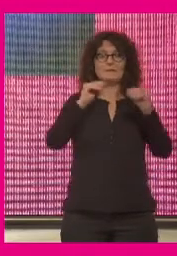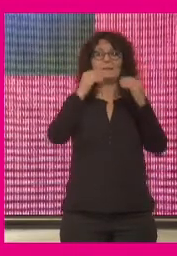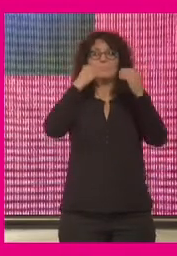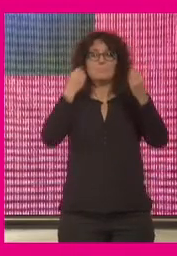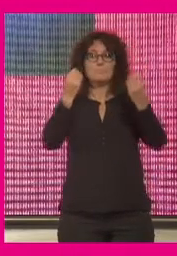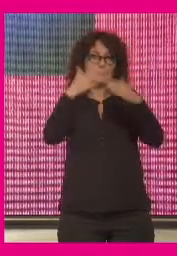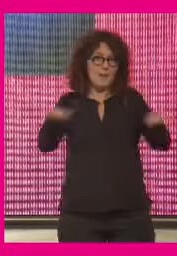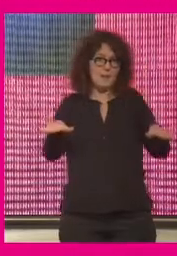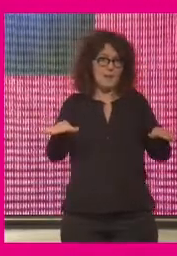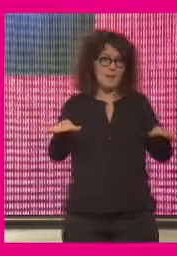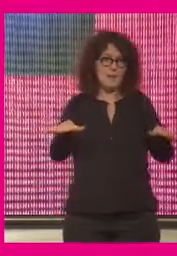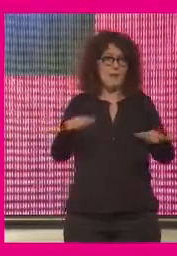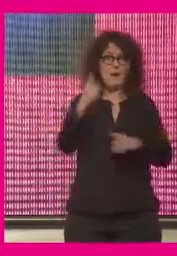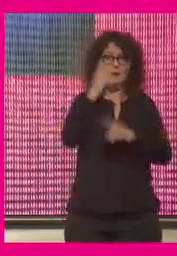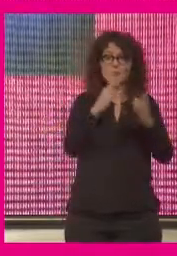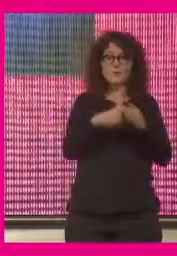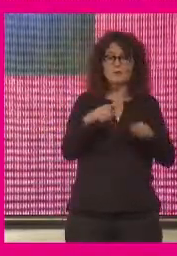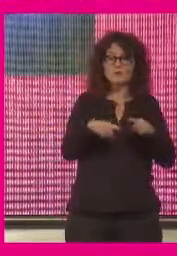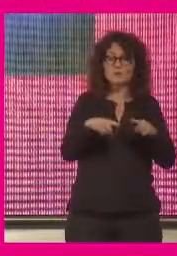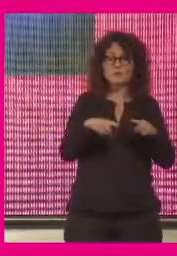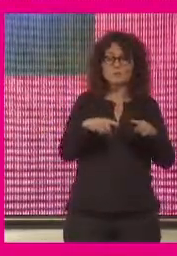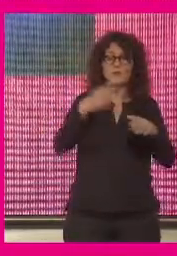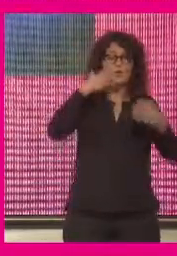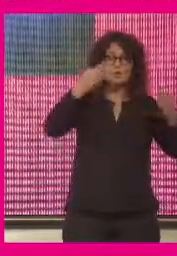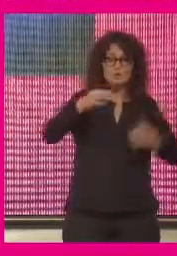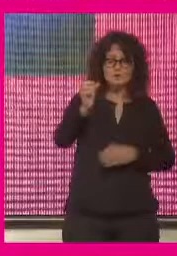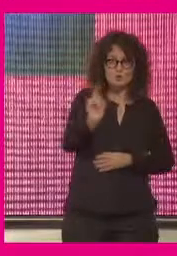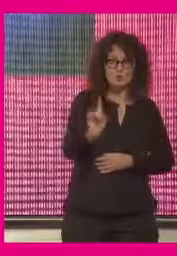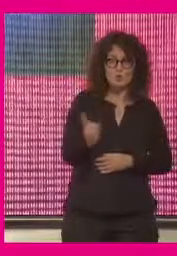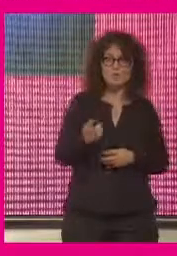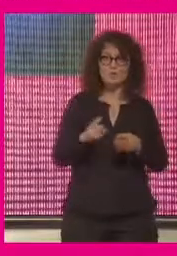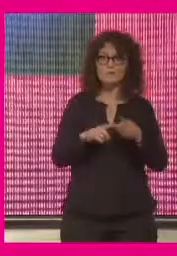pues que algunas cosas no son seguras o que